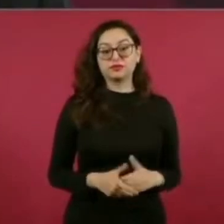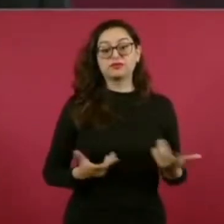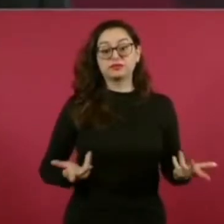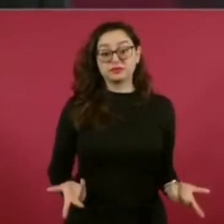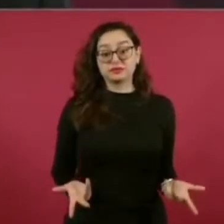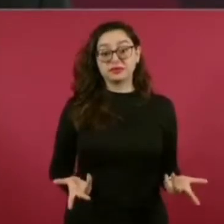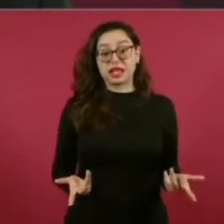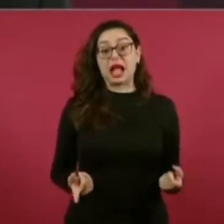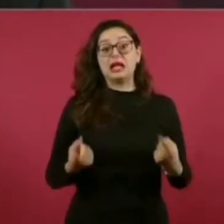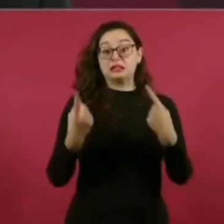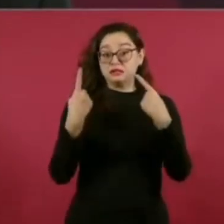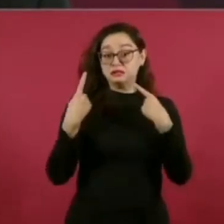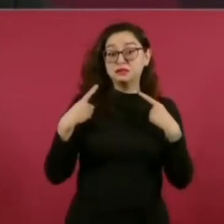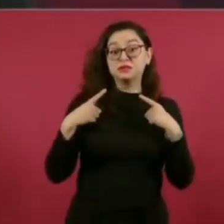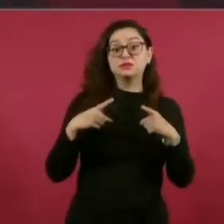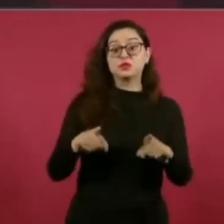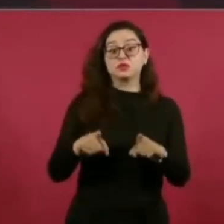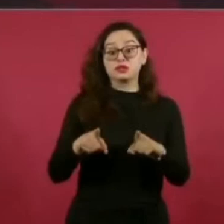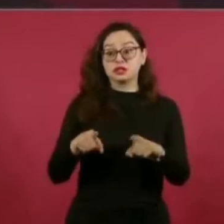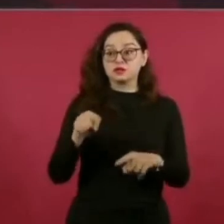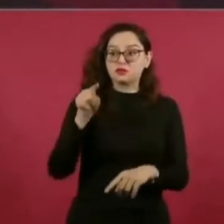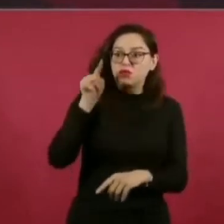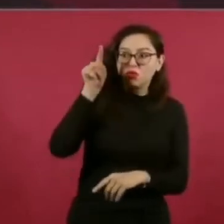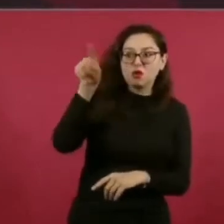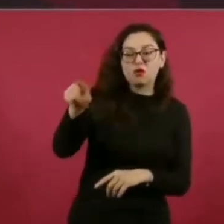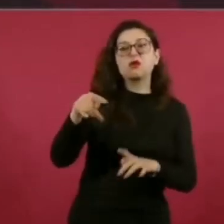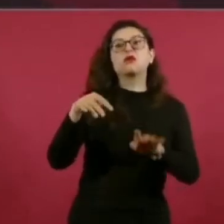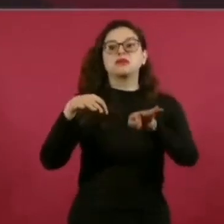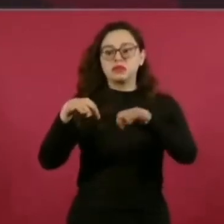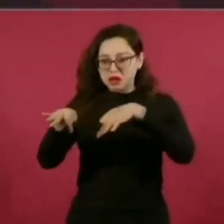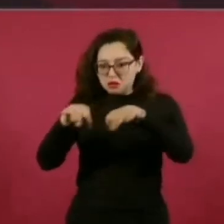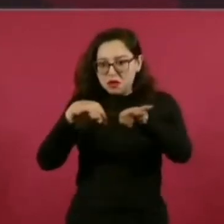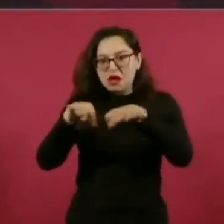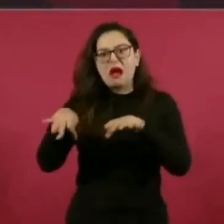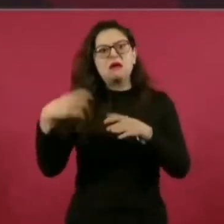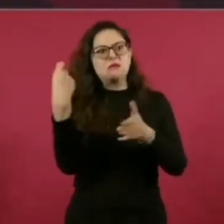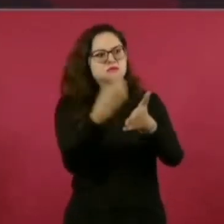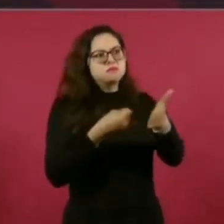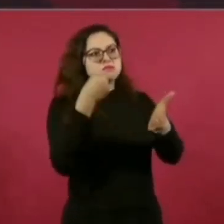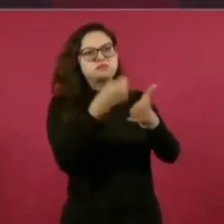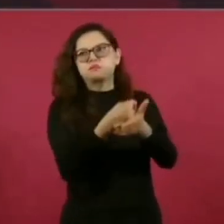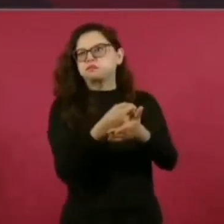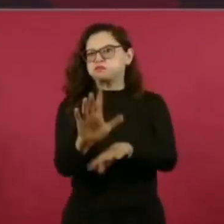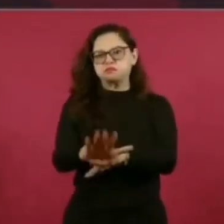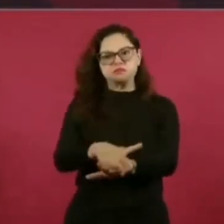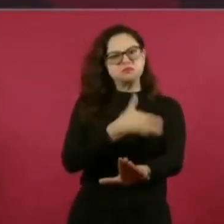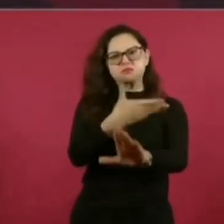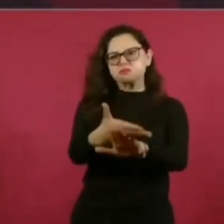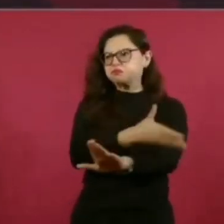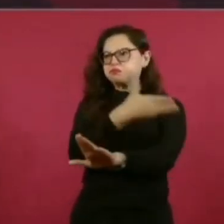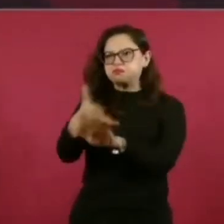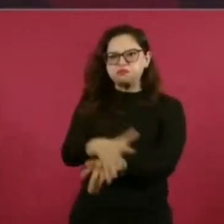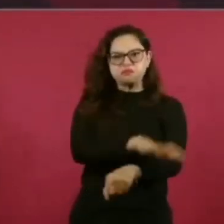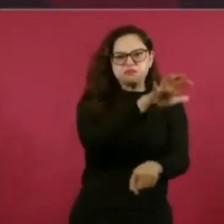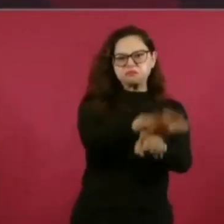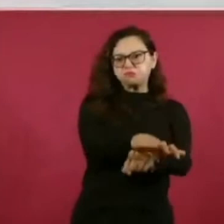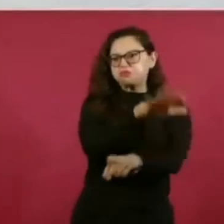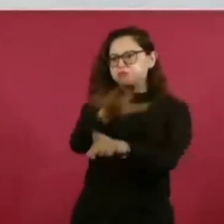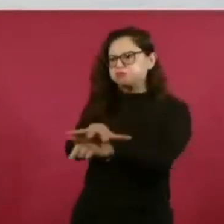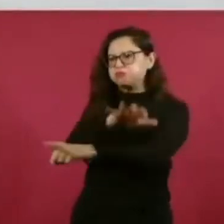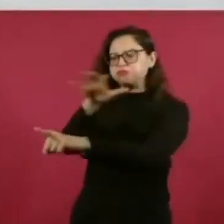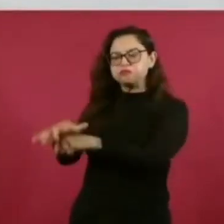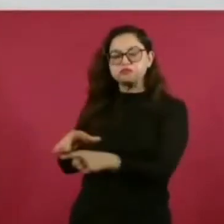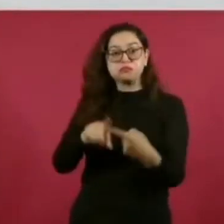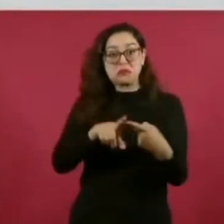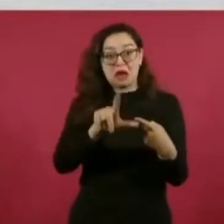de Agua Blanca, de Acteal, todo eso se les olvida hasta